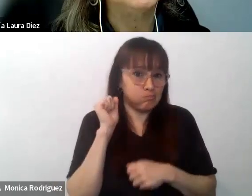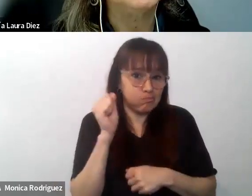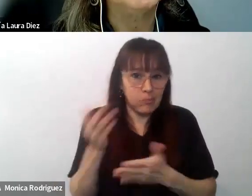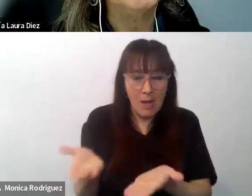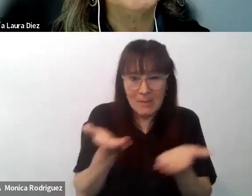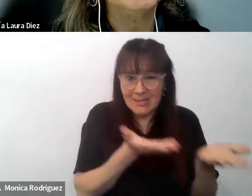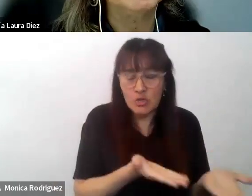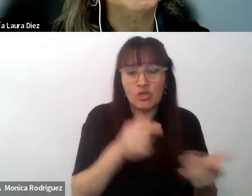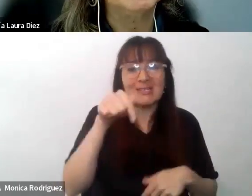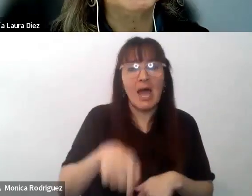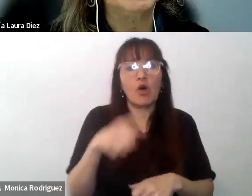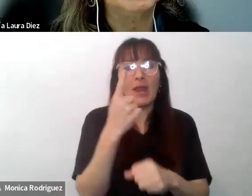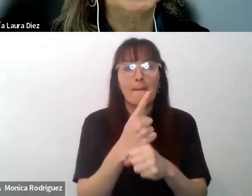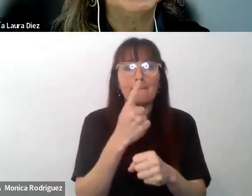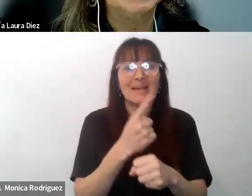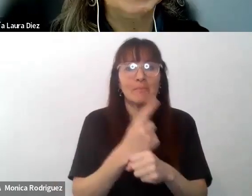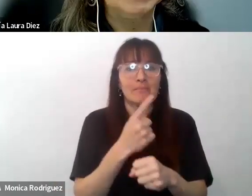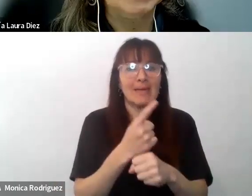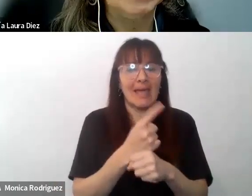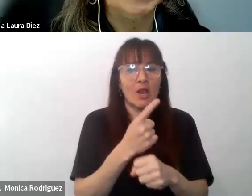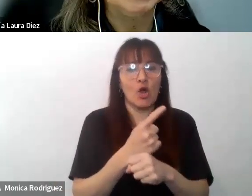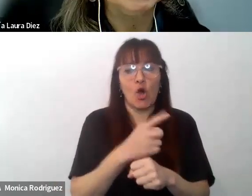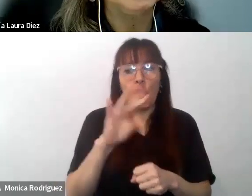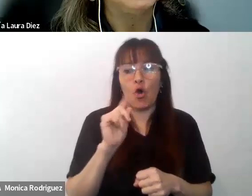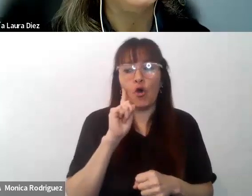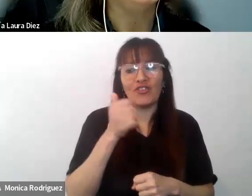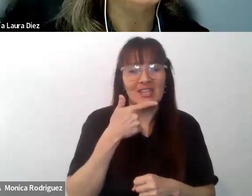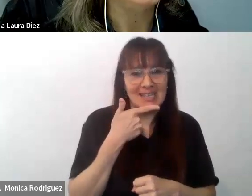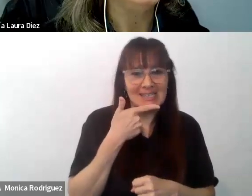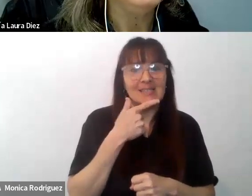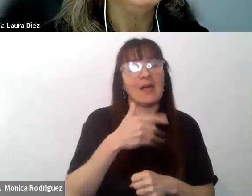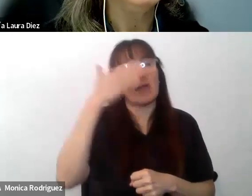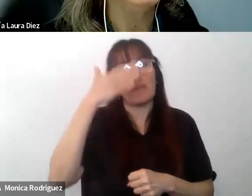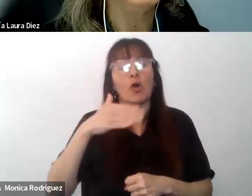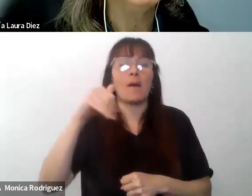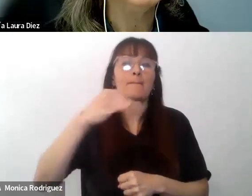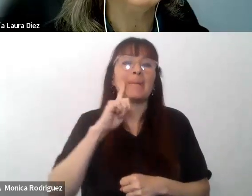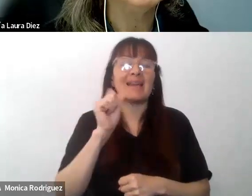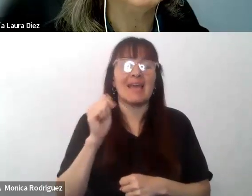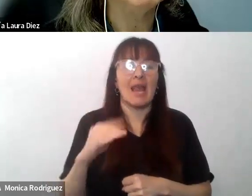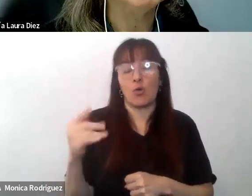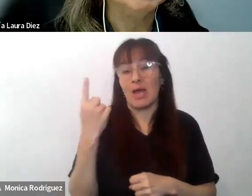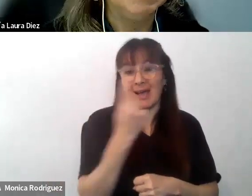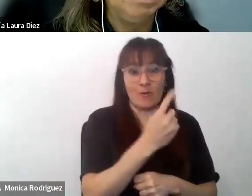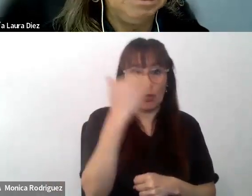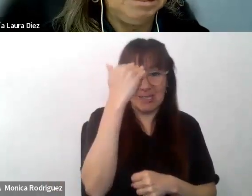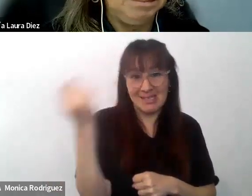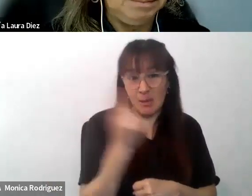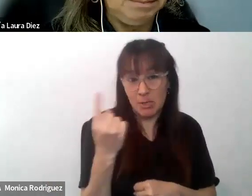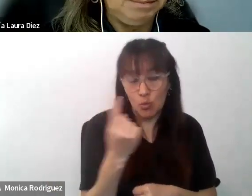palabra entonces primeramente a Dris y luego a María Laura. Cada uno tiene 15 minutos, luego de lo cual